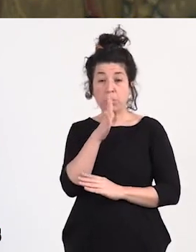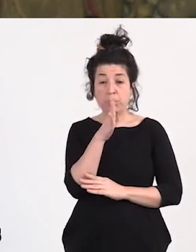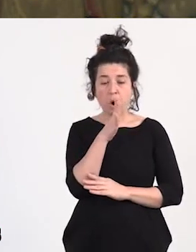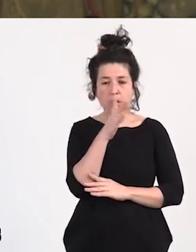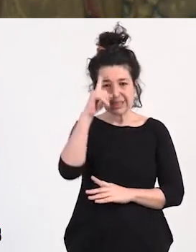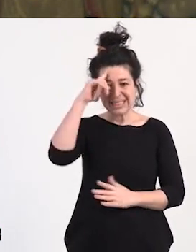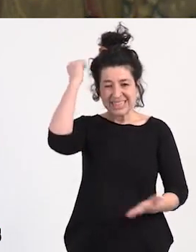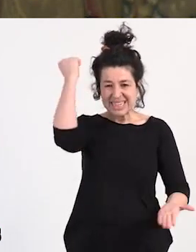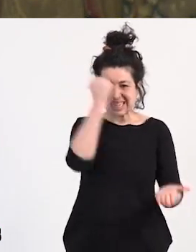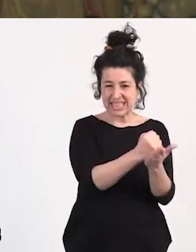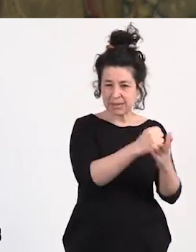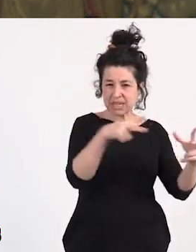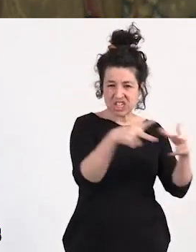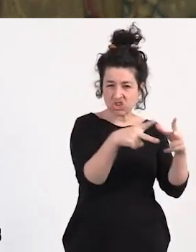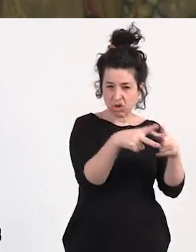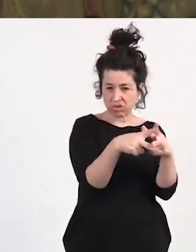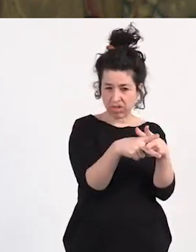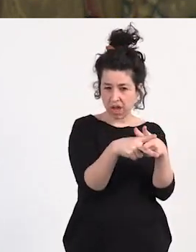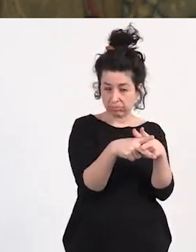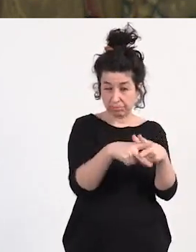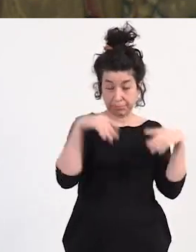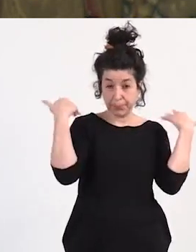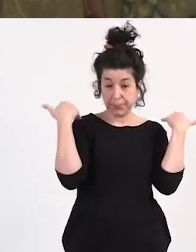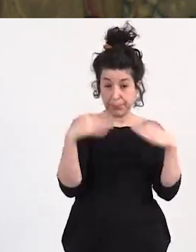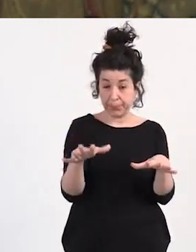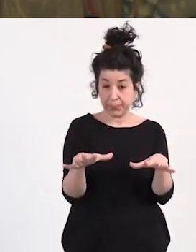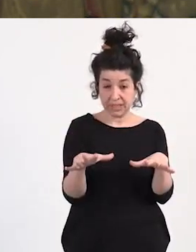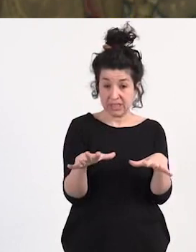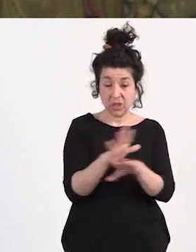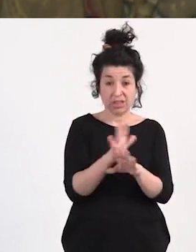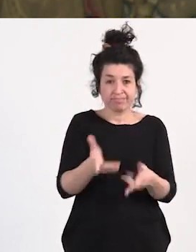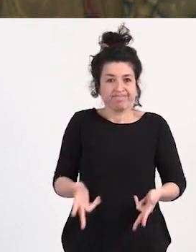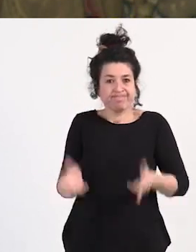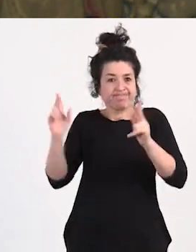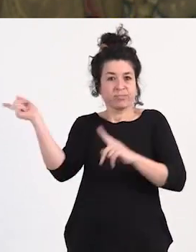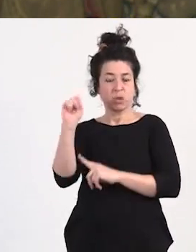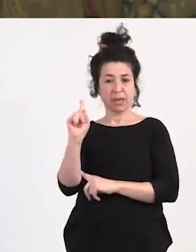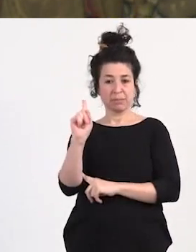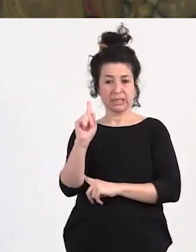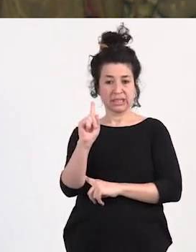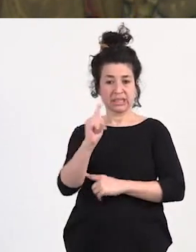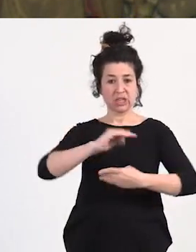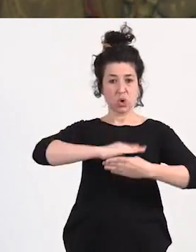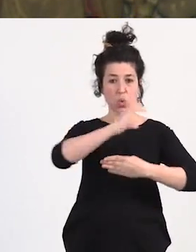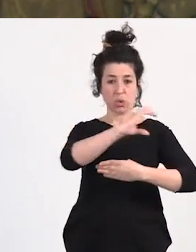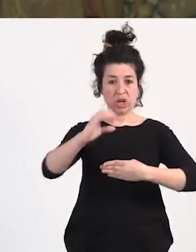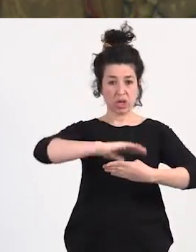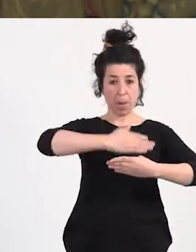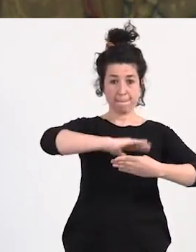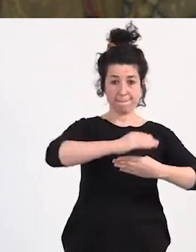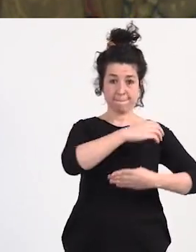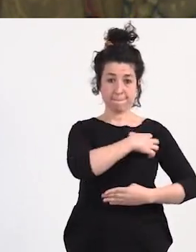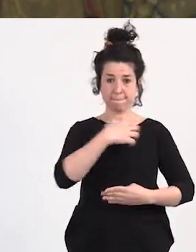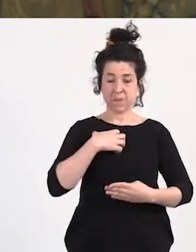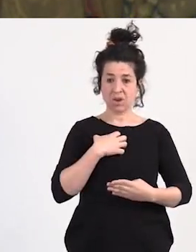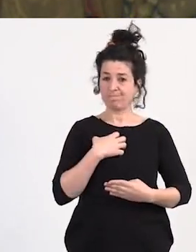el estigma social que hay sobre las trabajadoras sexuales que no las permitían tener cuentas bancarias o